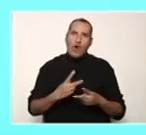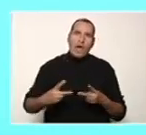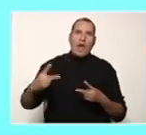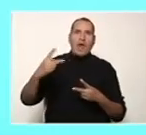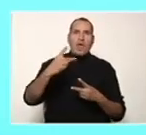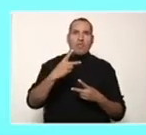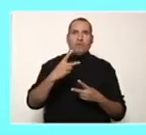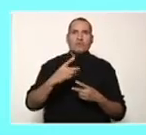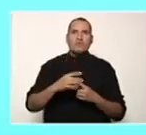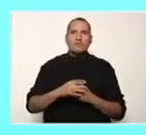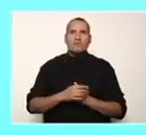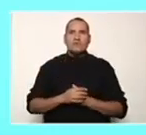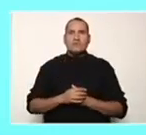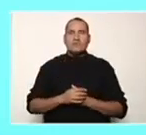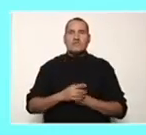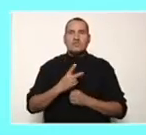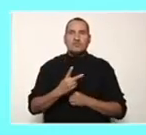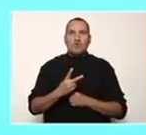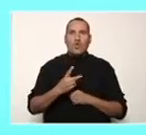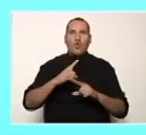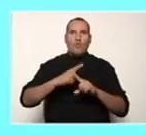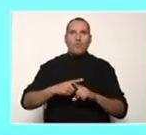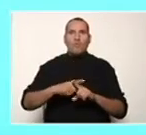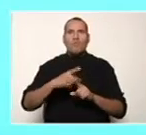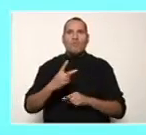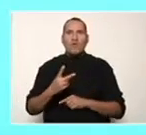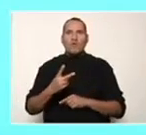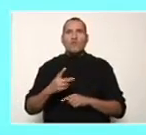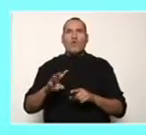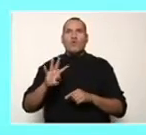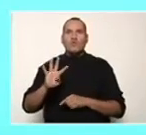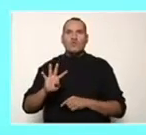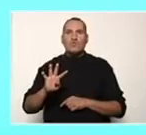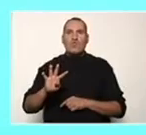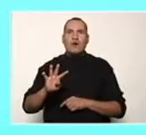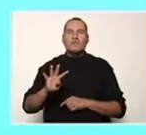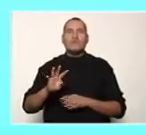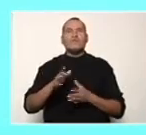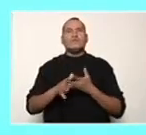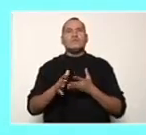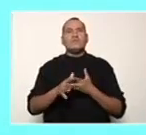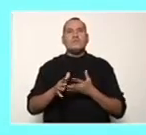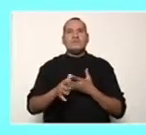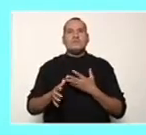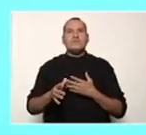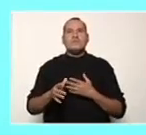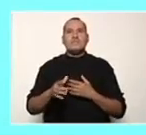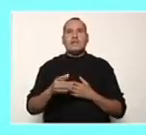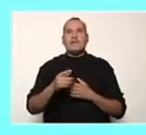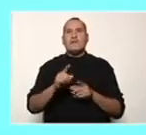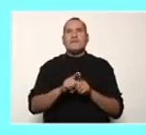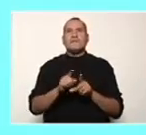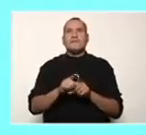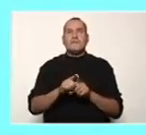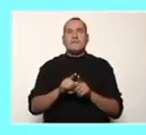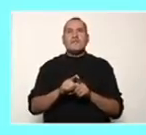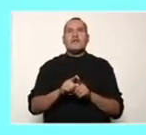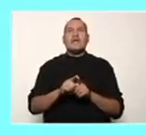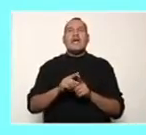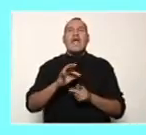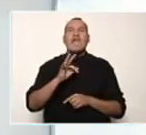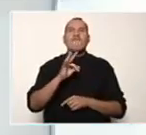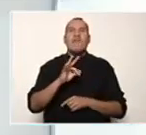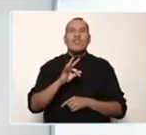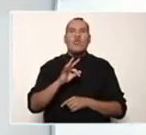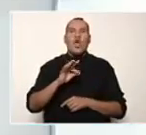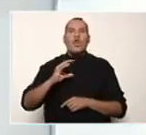2 por 2 es 4 y el máximo común divisor es 4, quiere decir que el factor común es 4X a